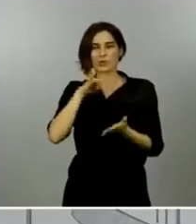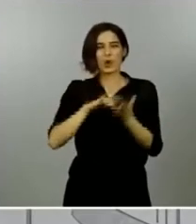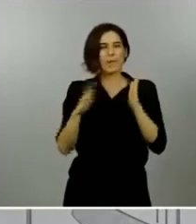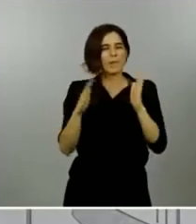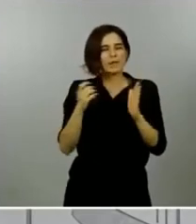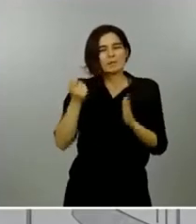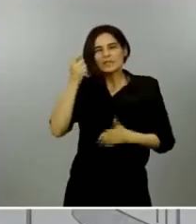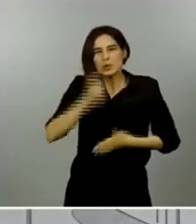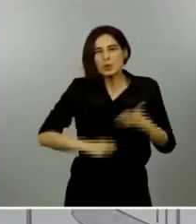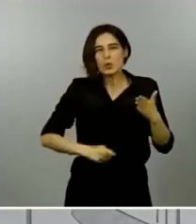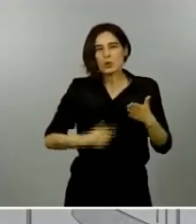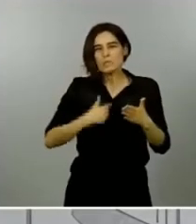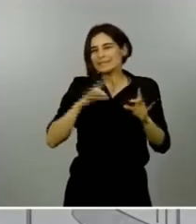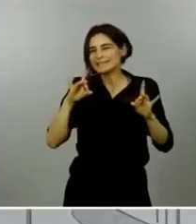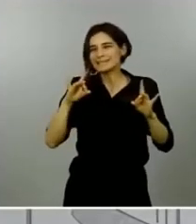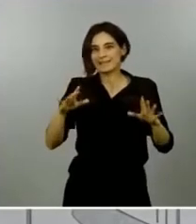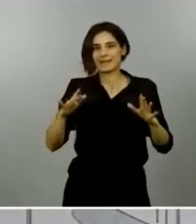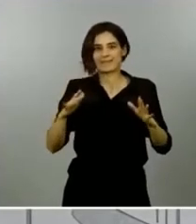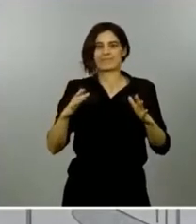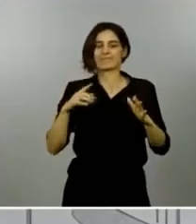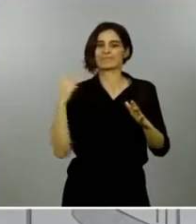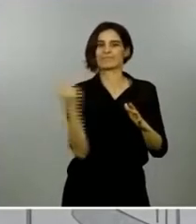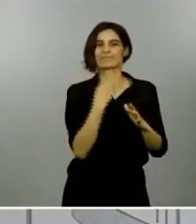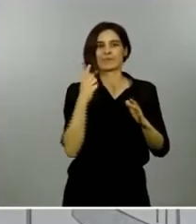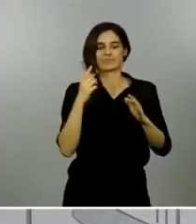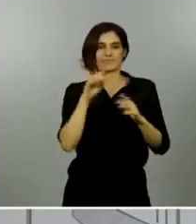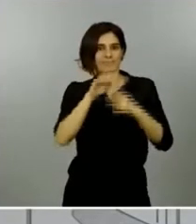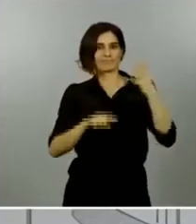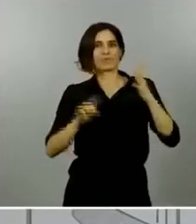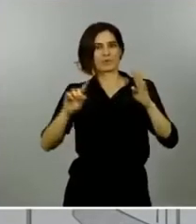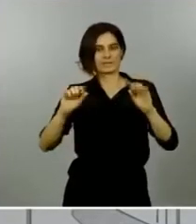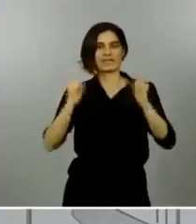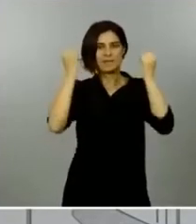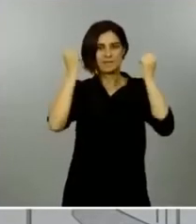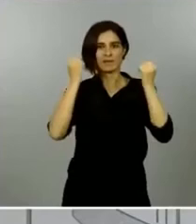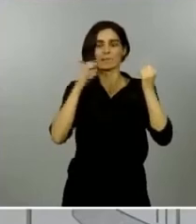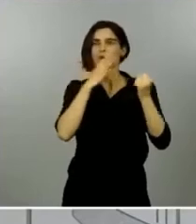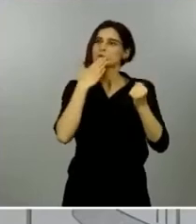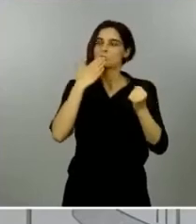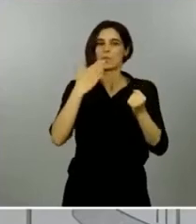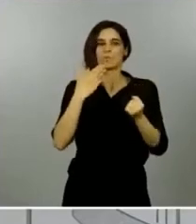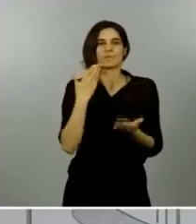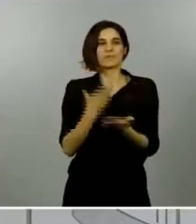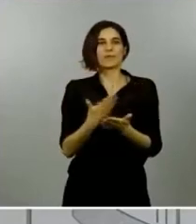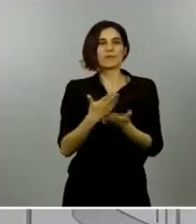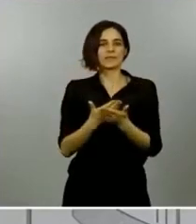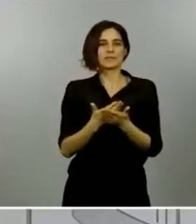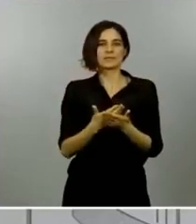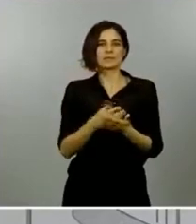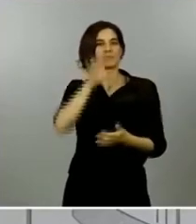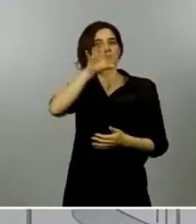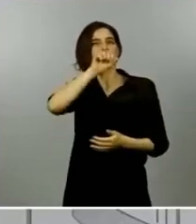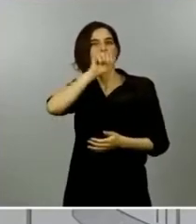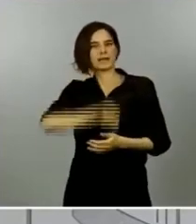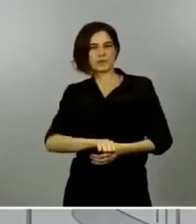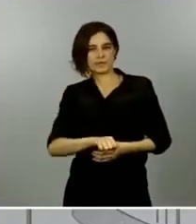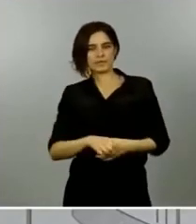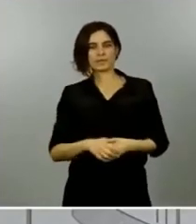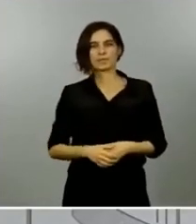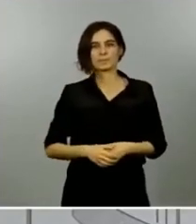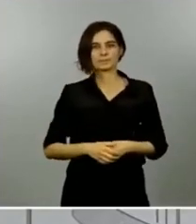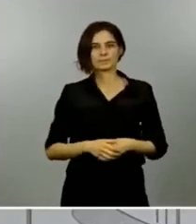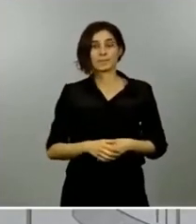expresión de ese patriotismo al cual abogo esta gigantesca conmoción de la pandemia nos ha recordado a todos